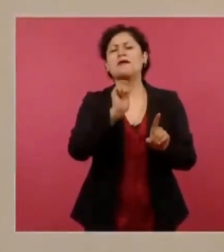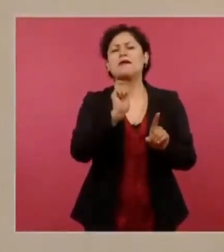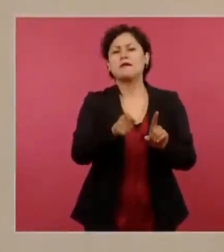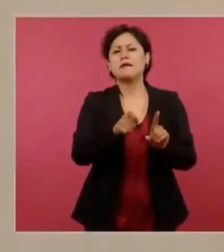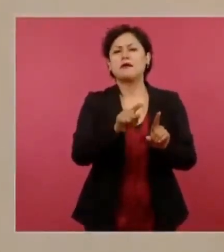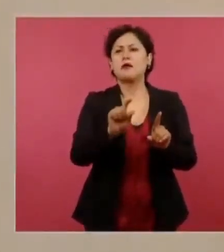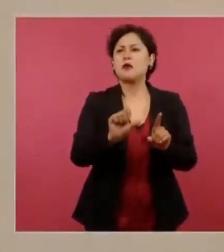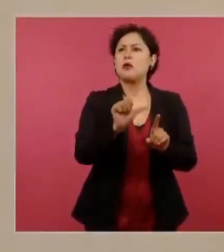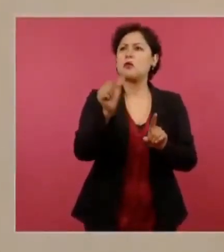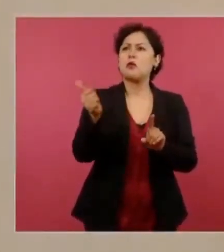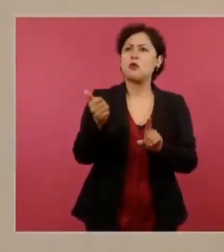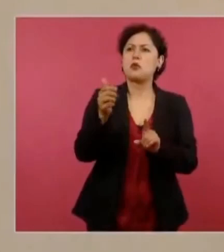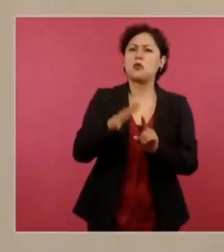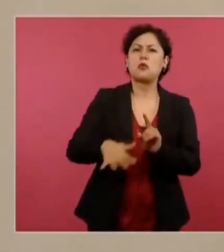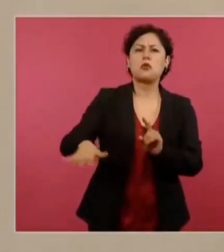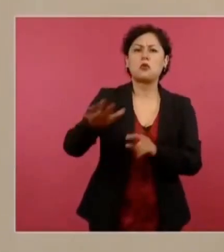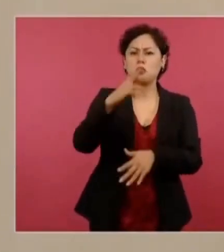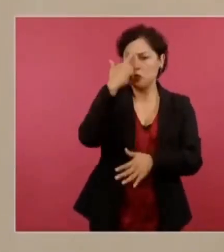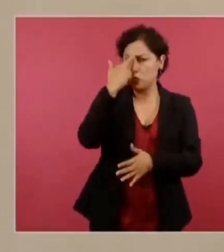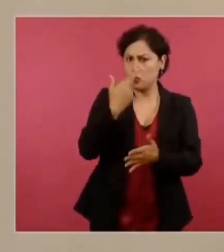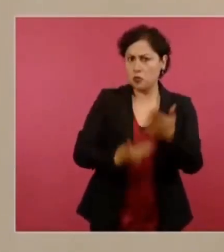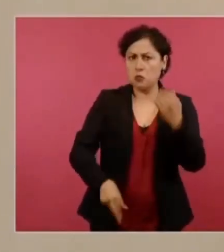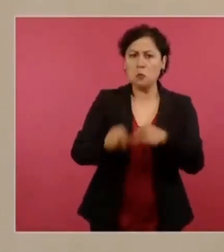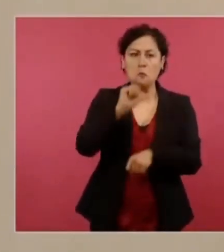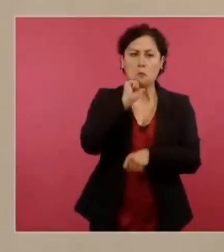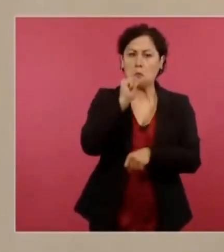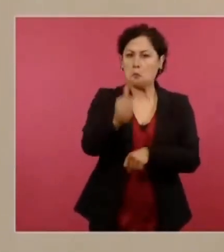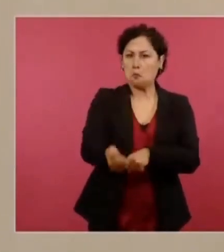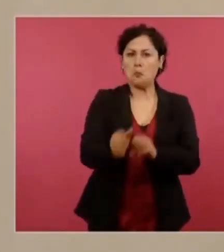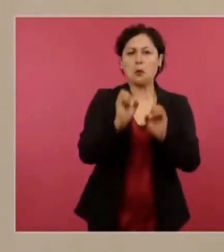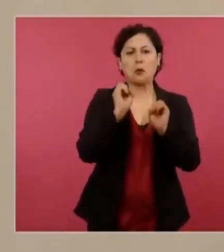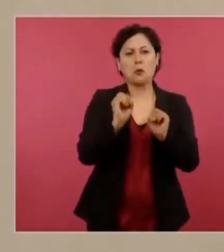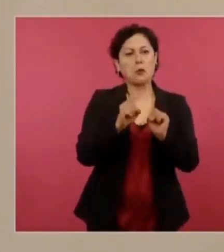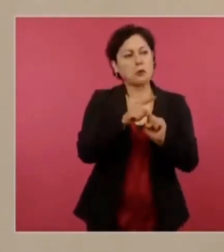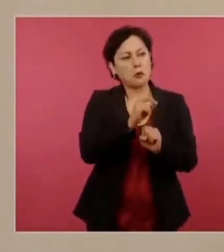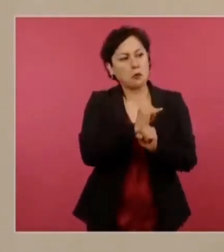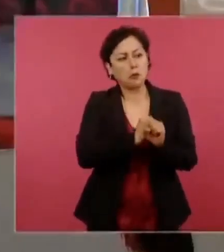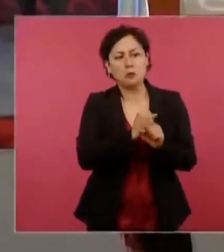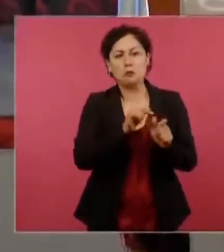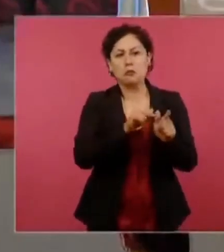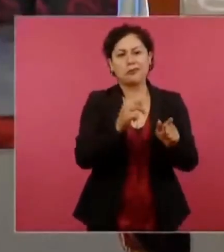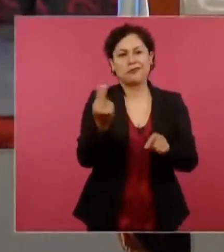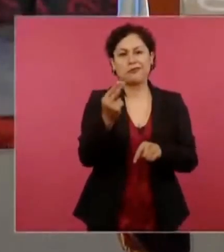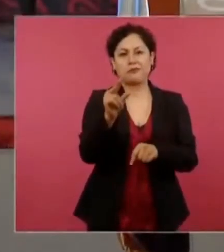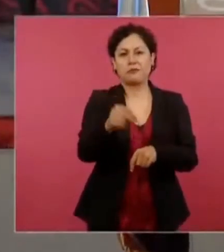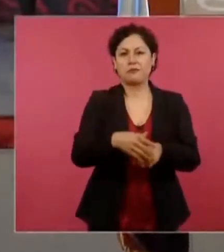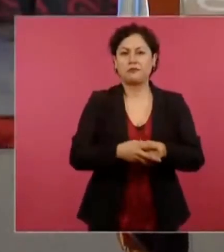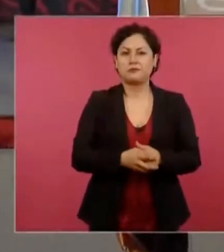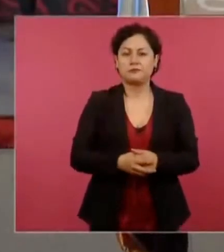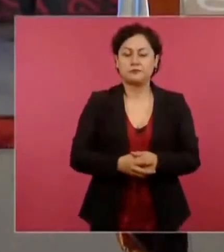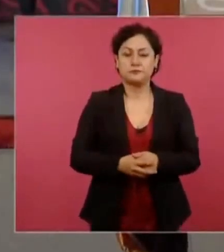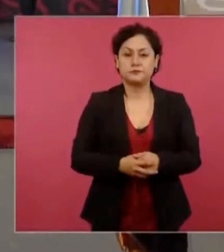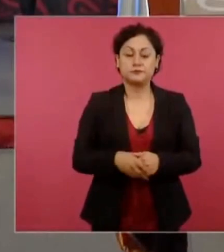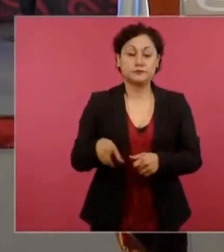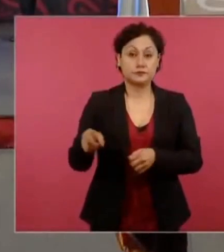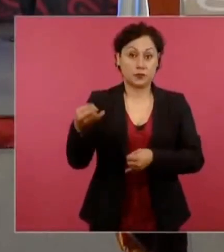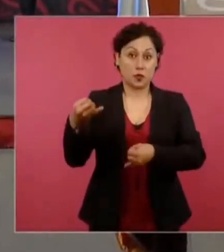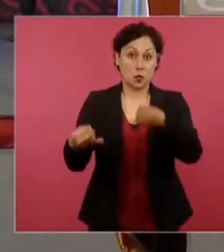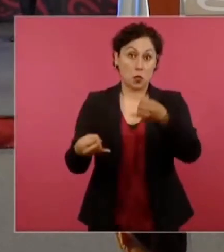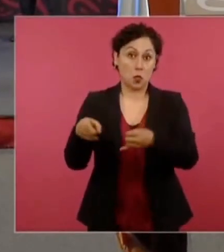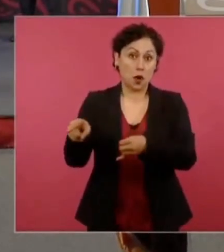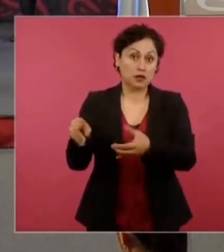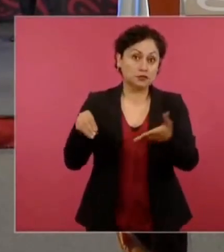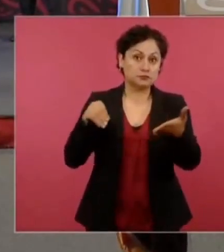disposiciones del orden público ni se sigue perjuicio al interés social. Aquí el juez utilizó como